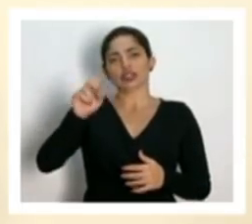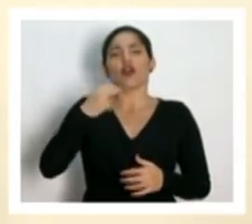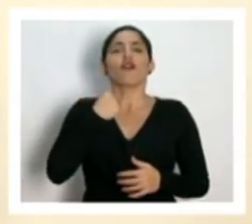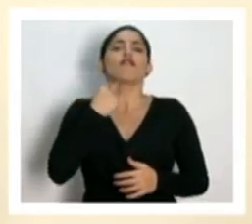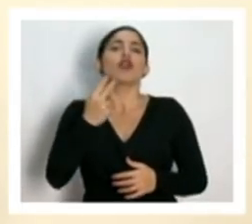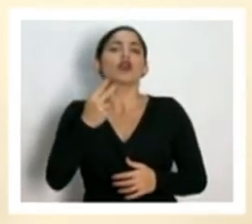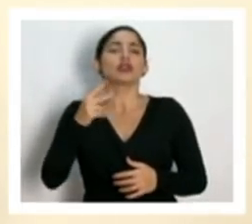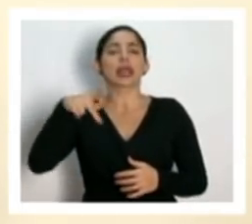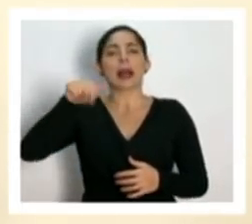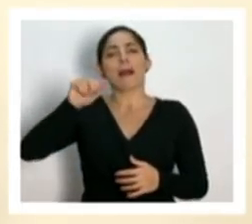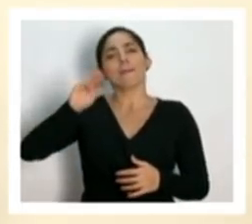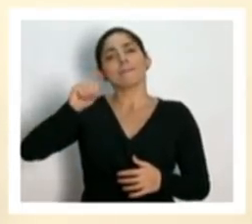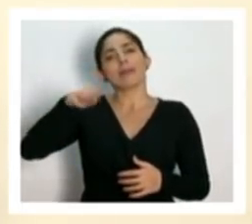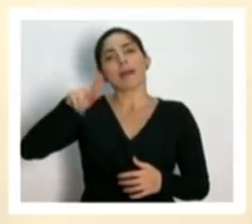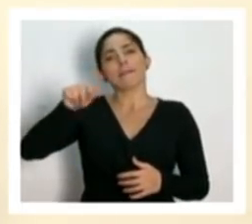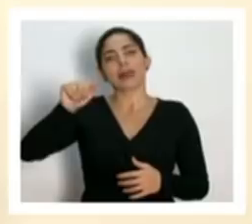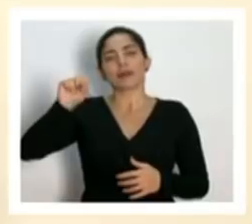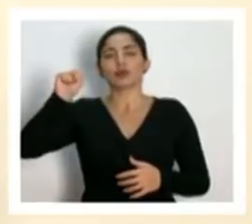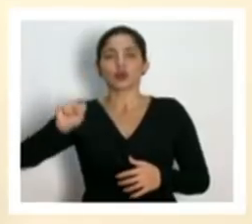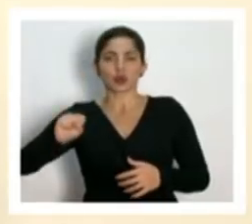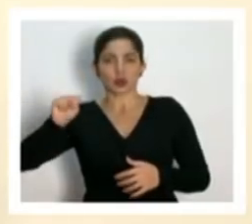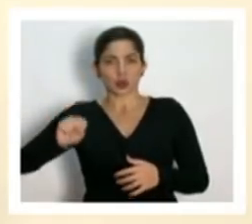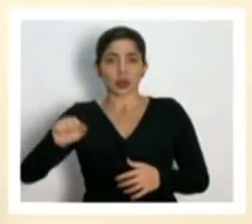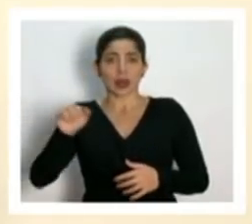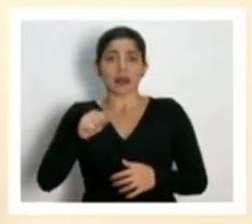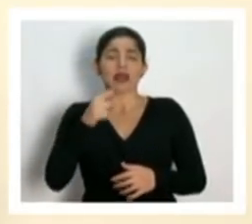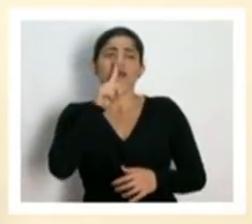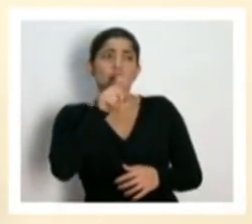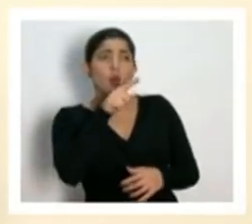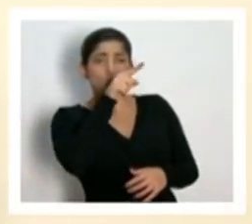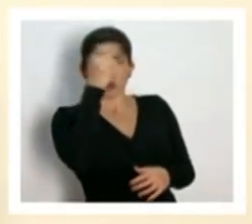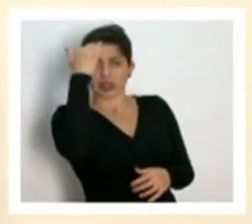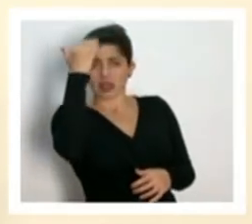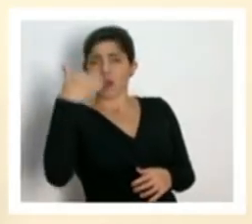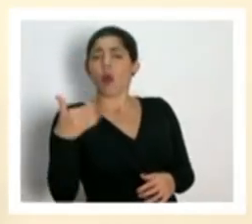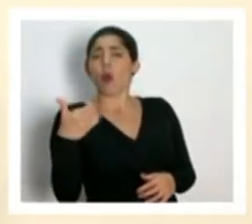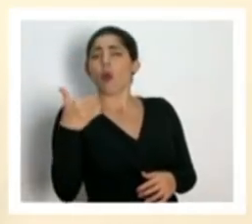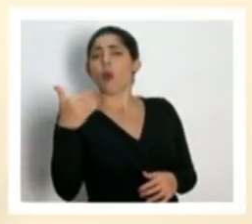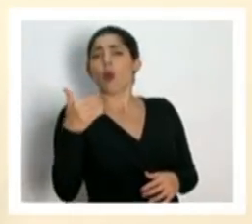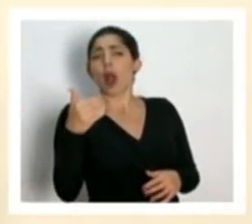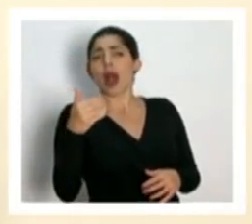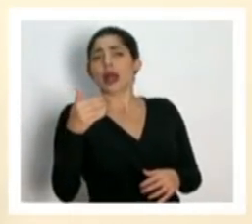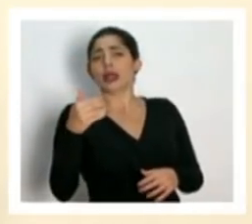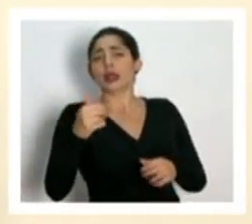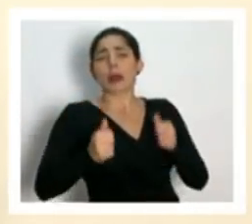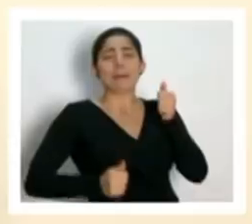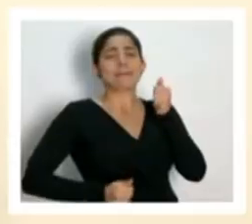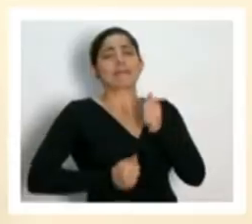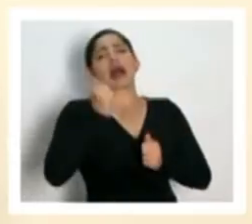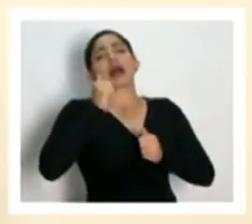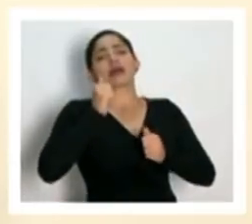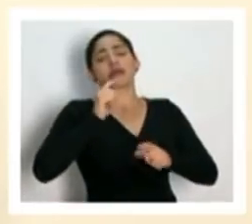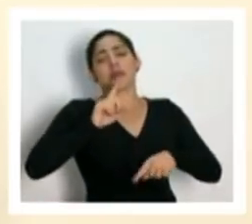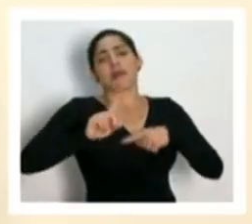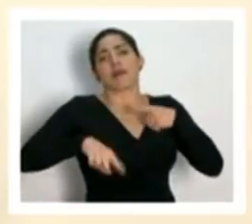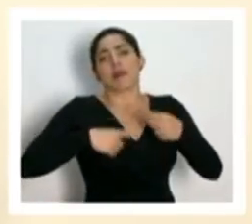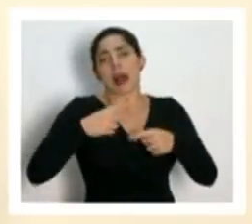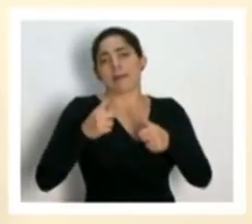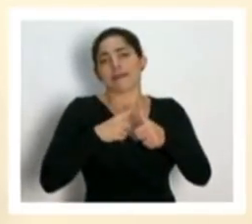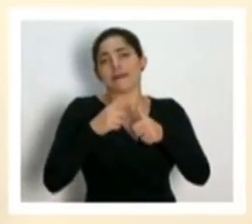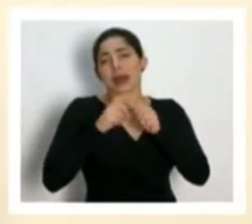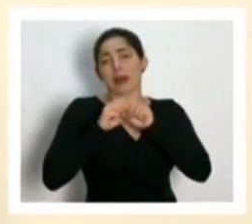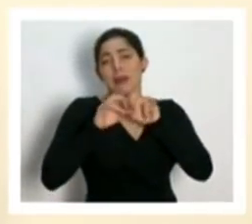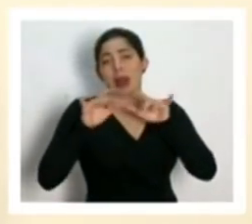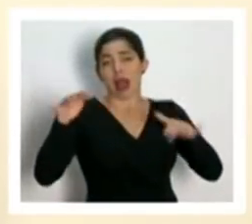el Sur Sur. Consulta, ¿tienen idea para cuándo está proyectado el pico de esta primer ola de